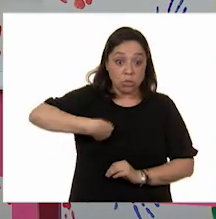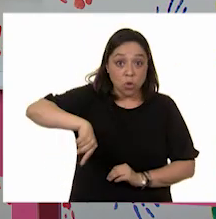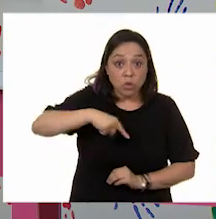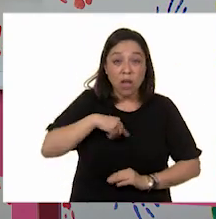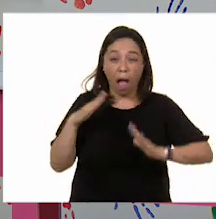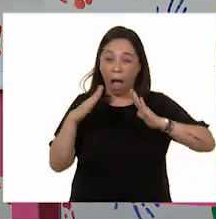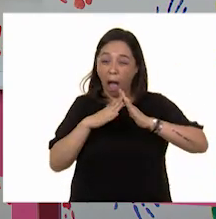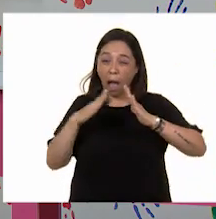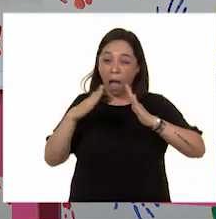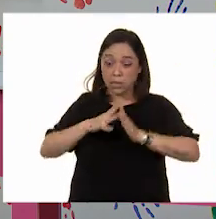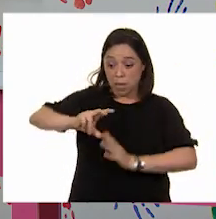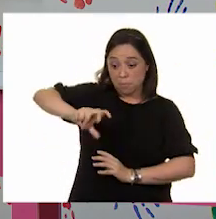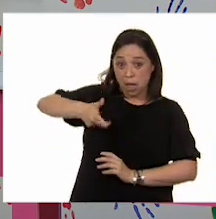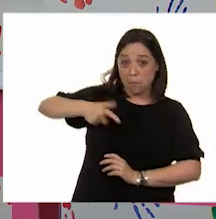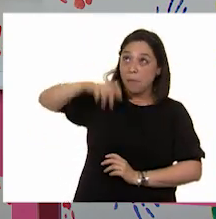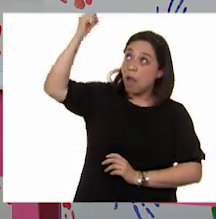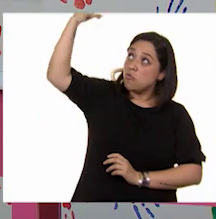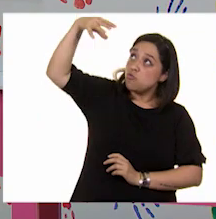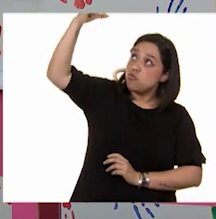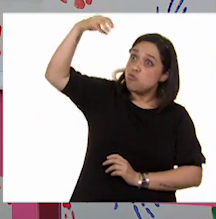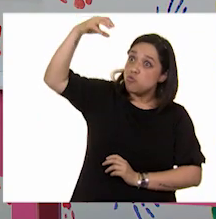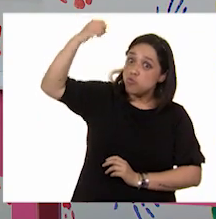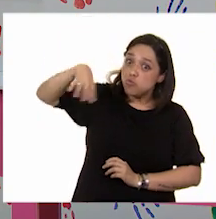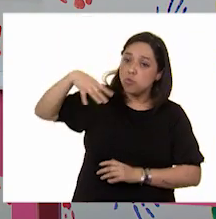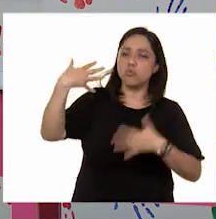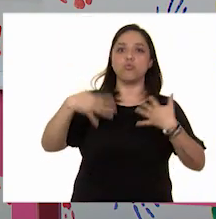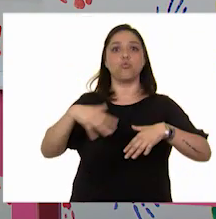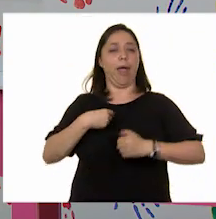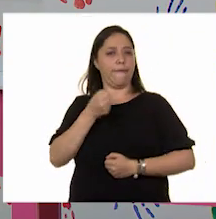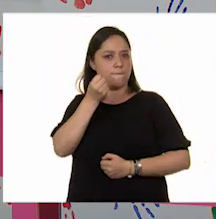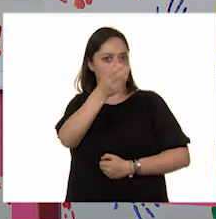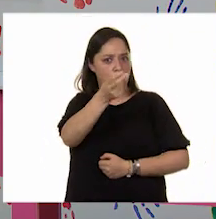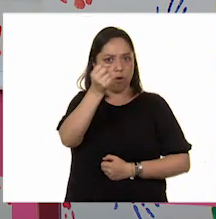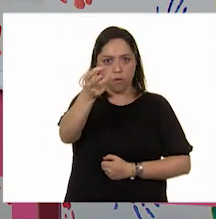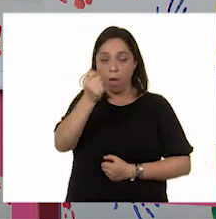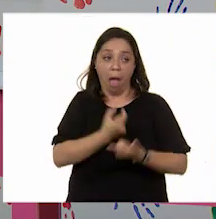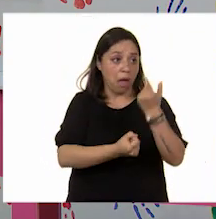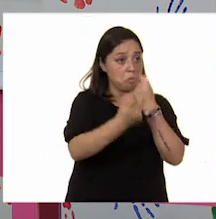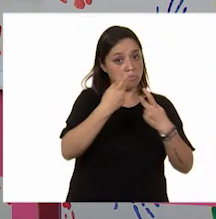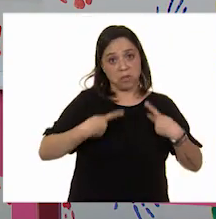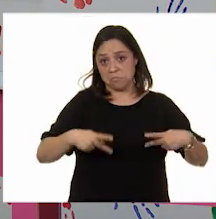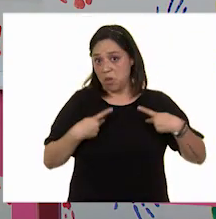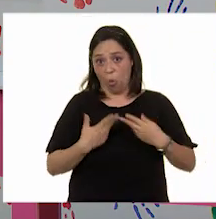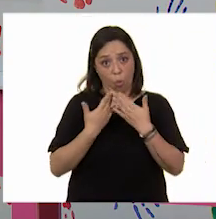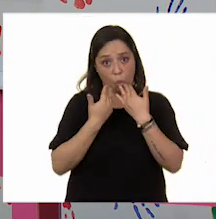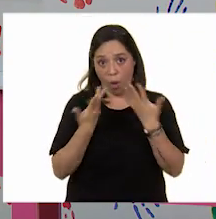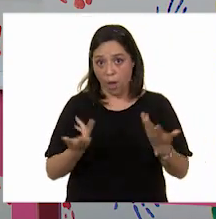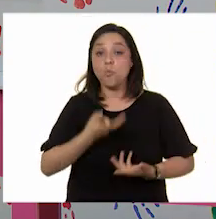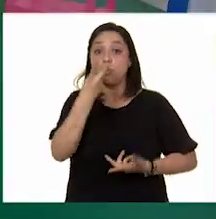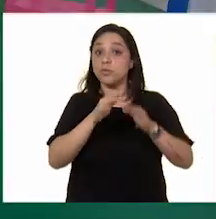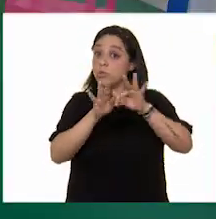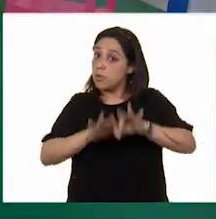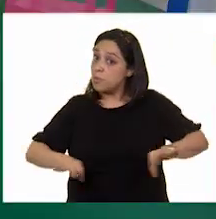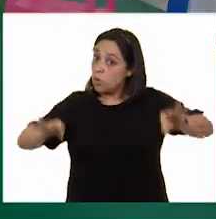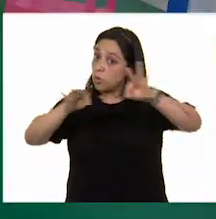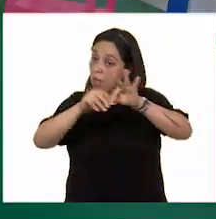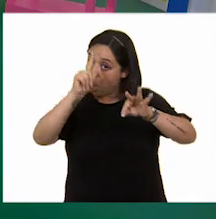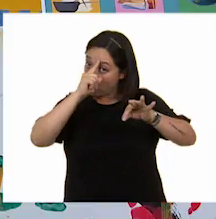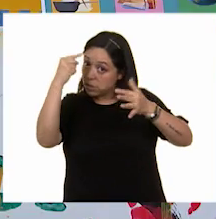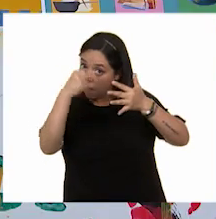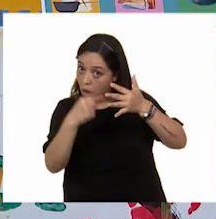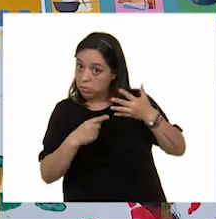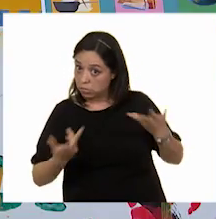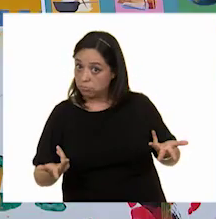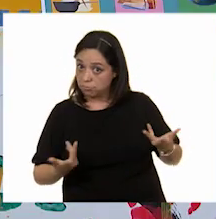en nuestra casa, porque muchas personas no cuentan con ello. Y es por eso que estos consejos son tan importantes. ¡Sí!